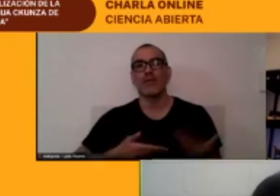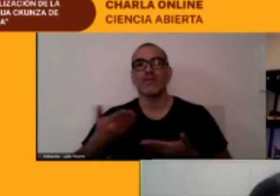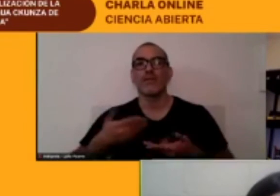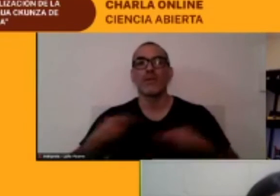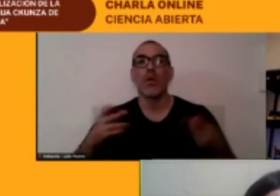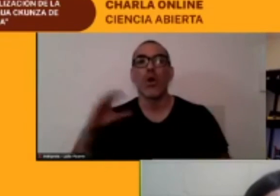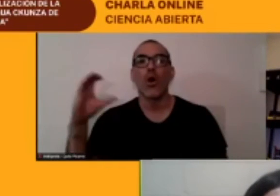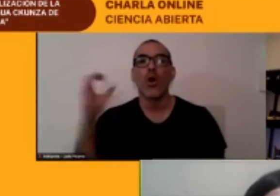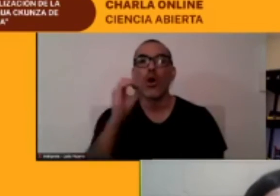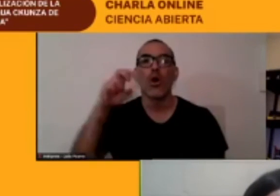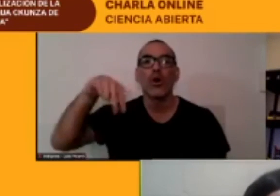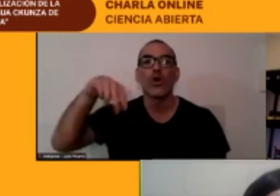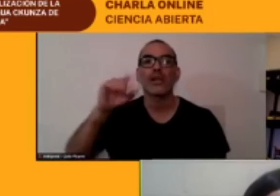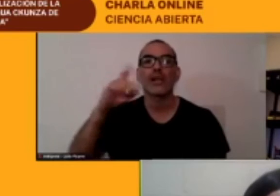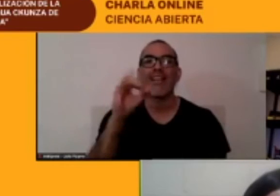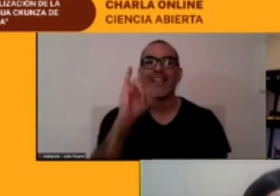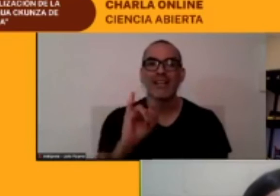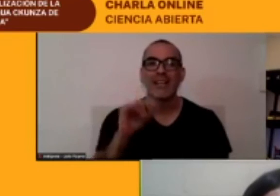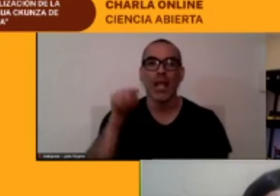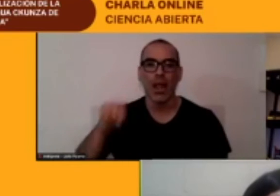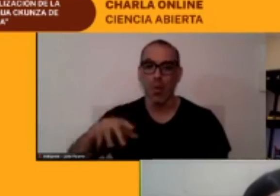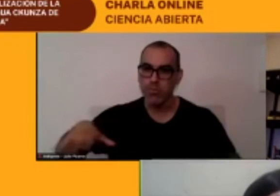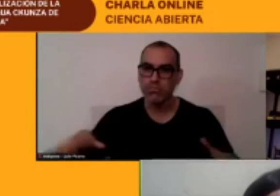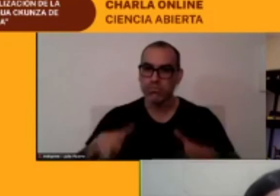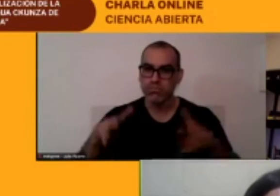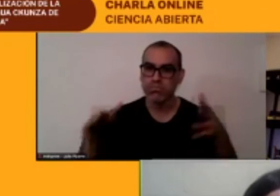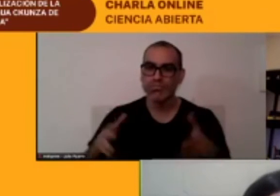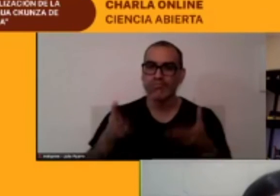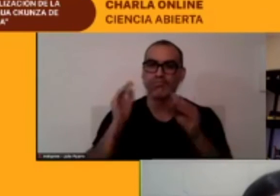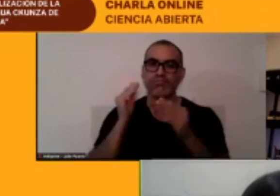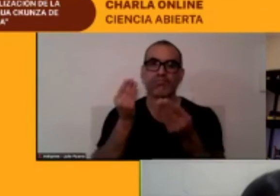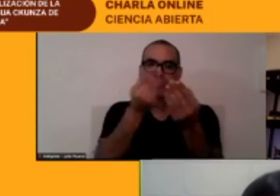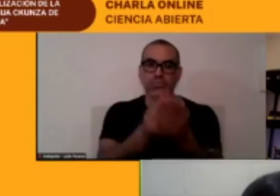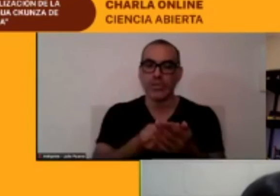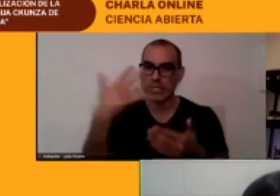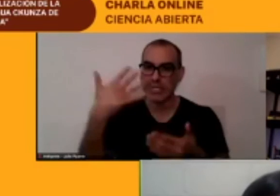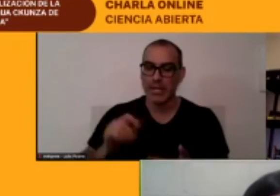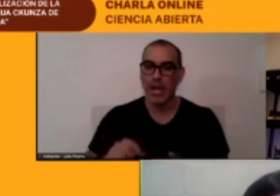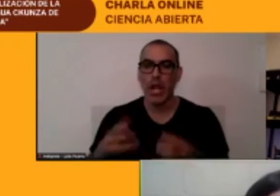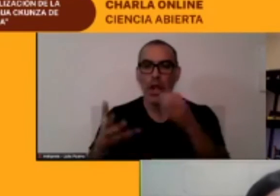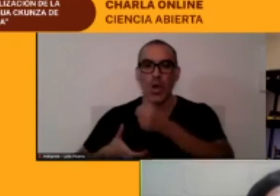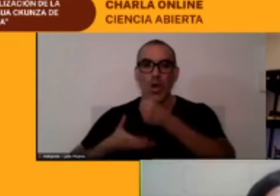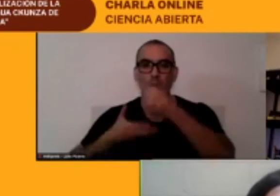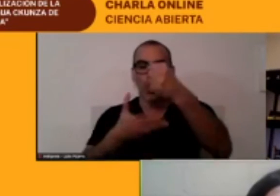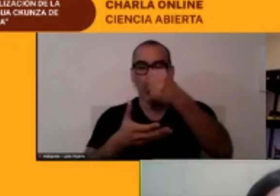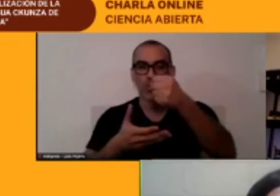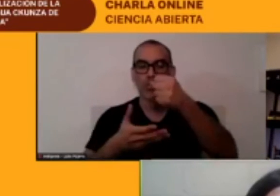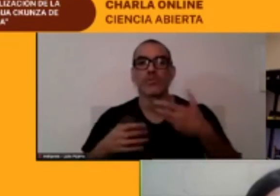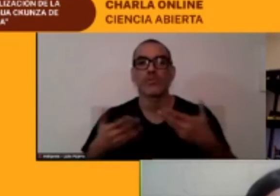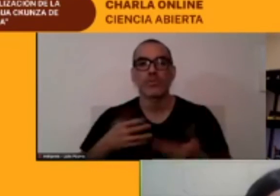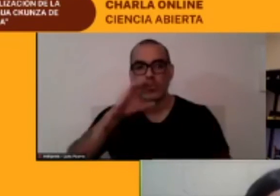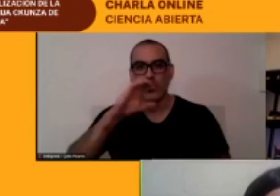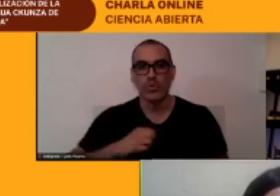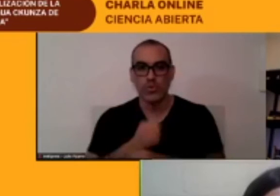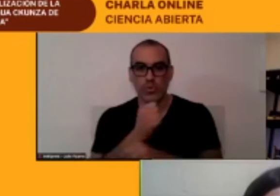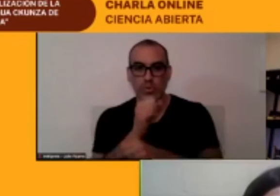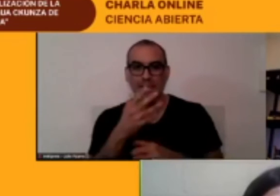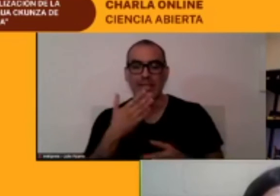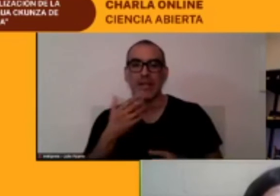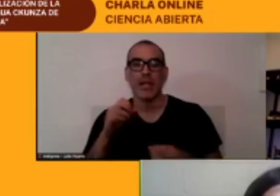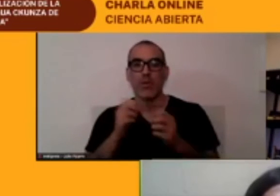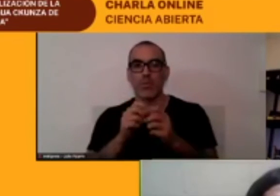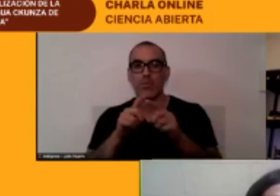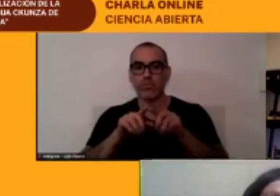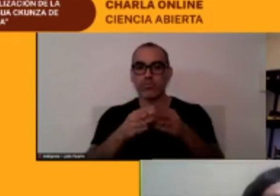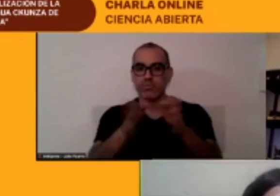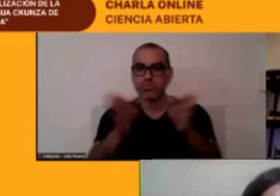para potenciar esos cursos que son generales abiertos a la comunidad ahora yo estoy trabajando en la tercera región y estoy